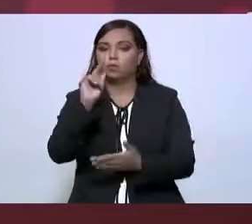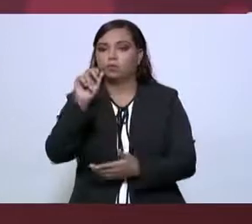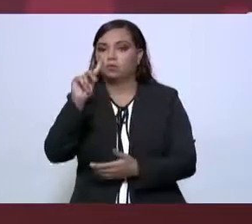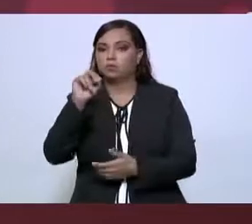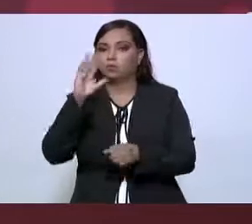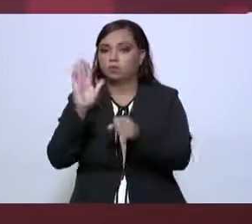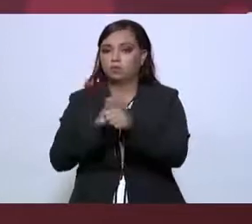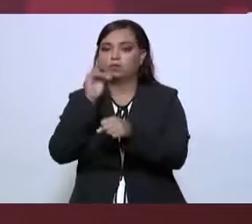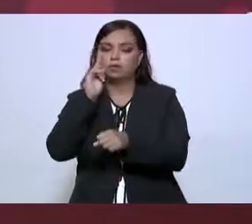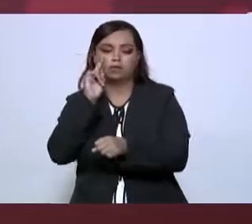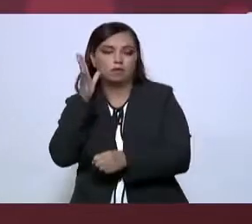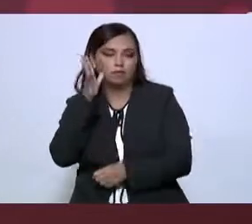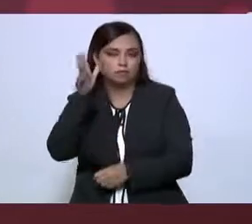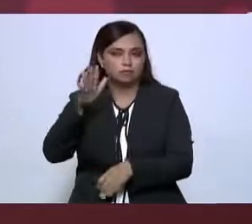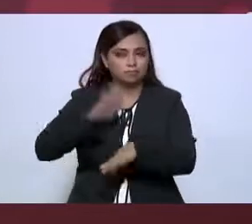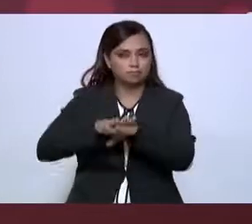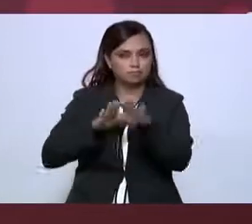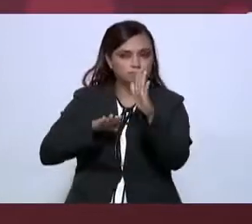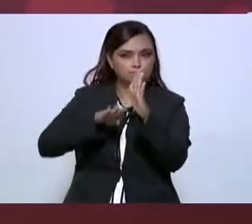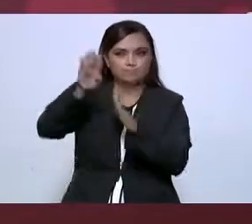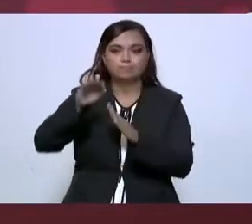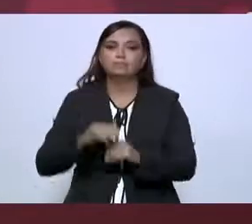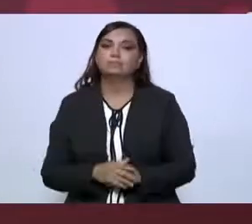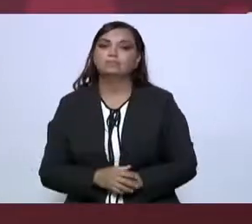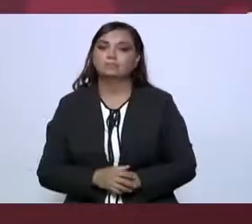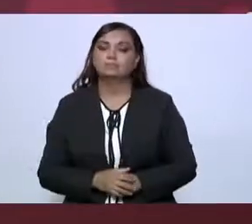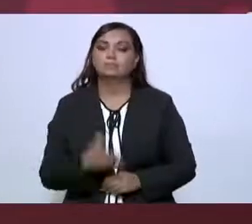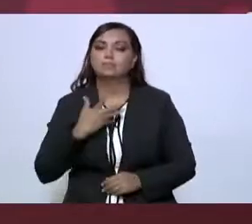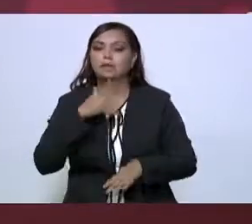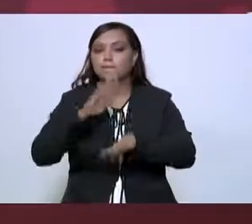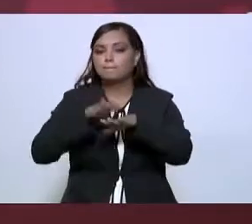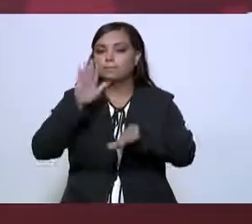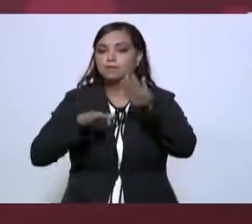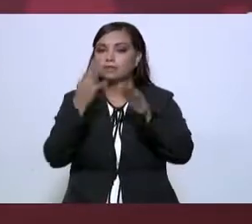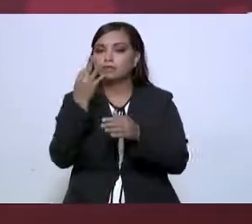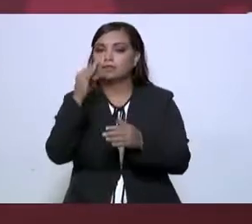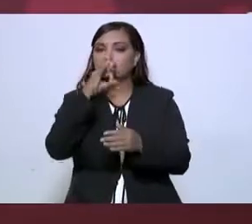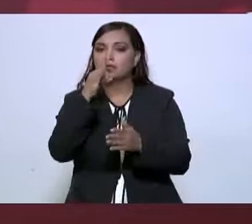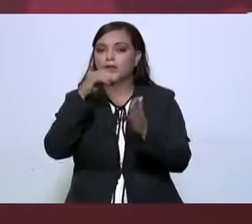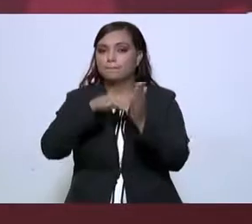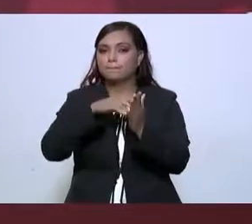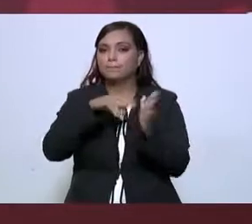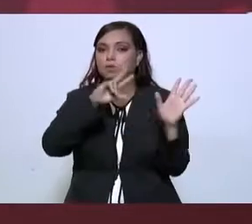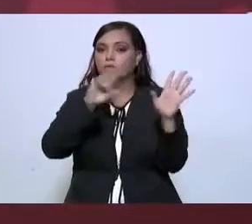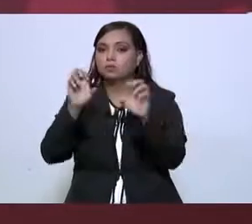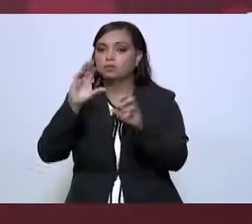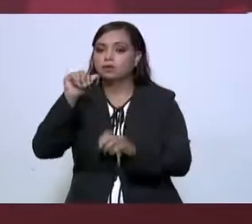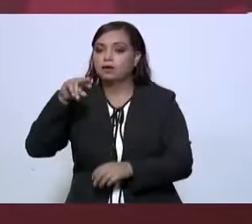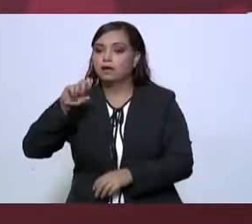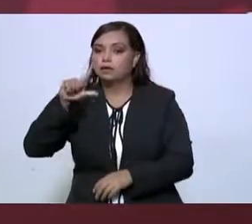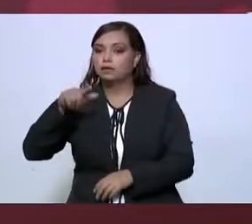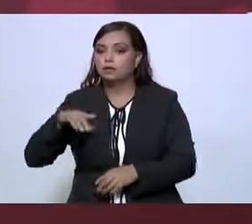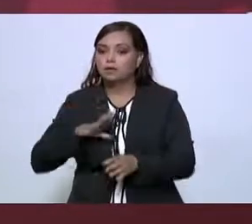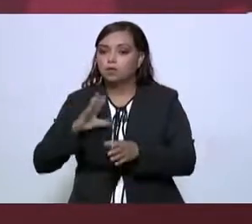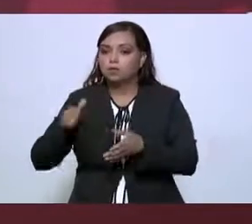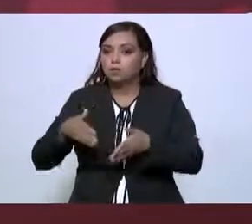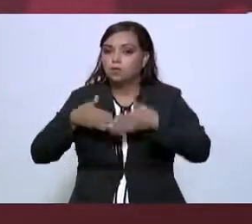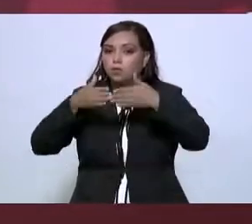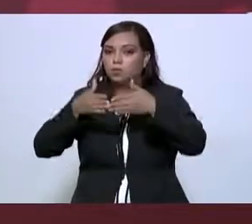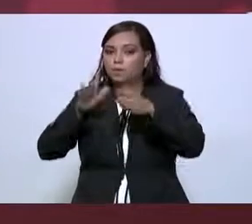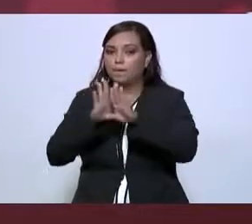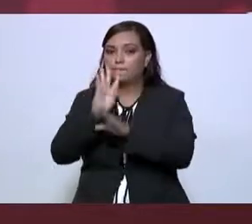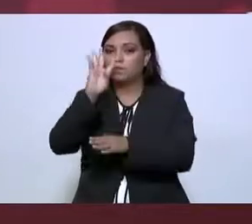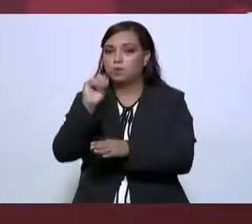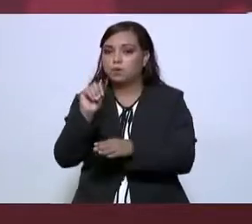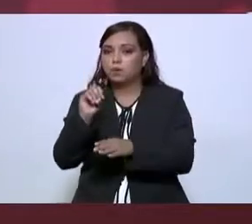potencial al puerto. Tiene más o menos 3 mil 800 metros de canal de navegación, 9 metros de